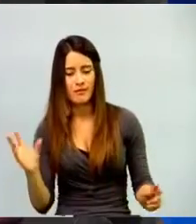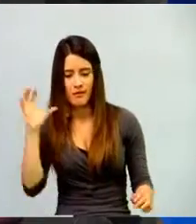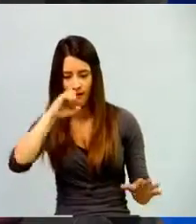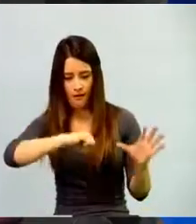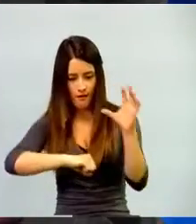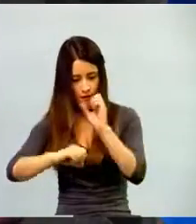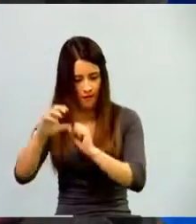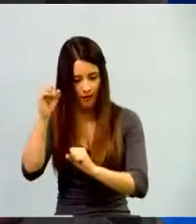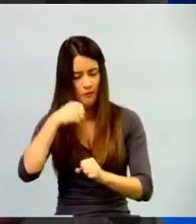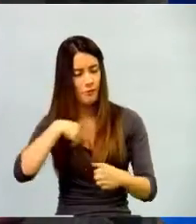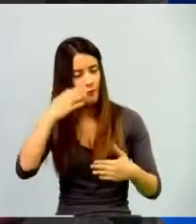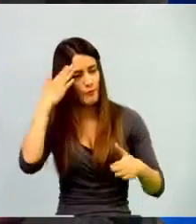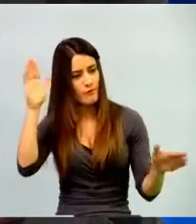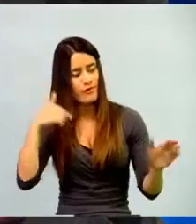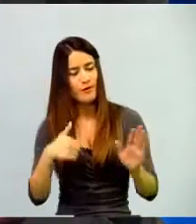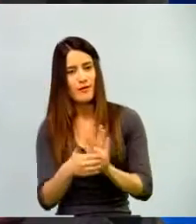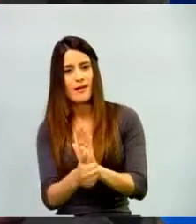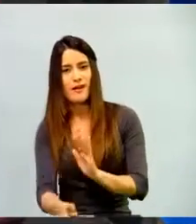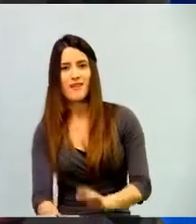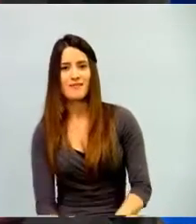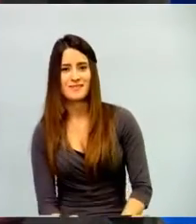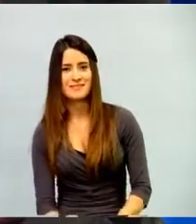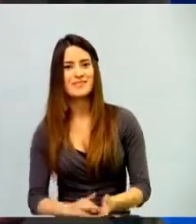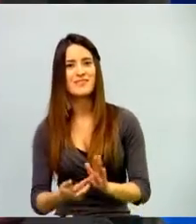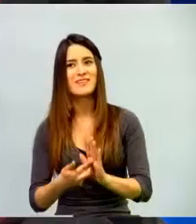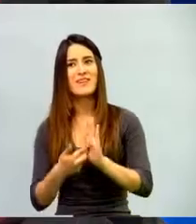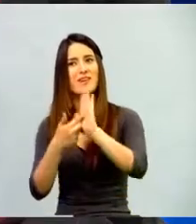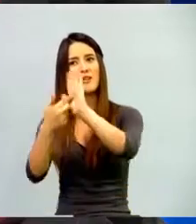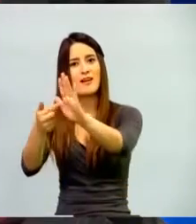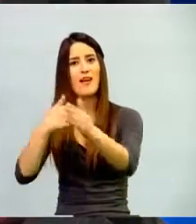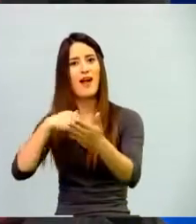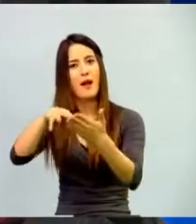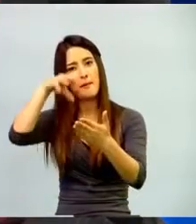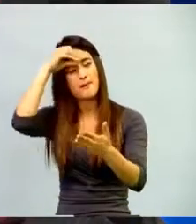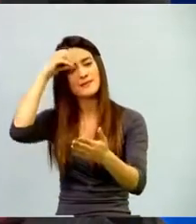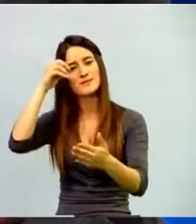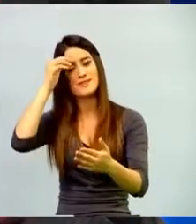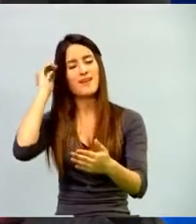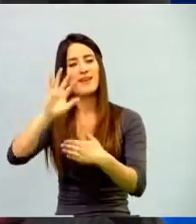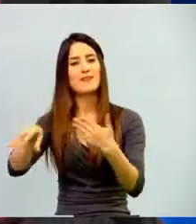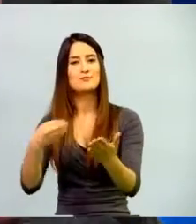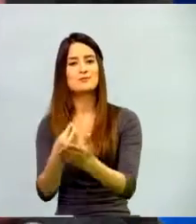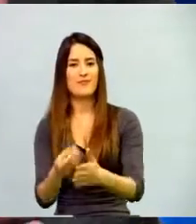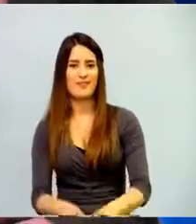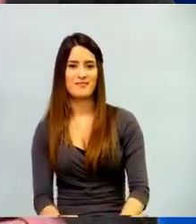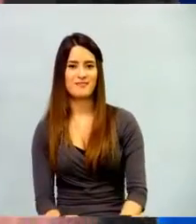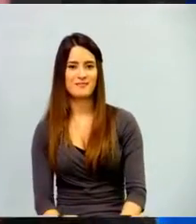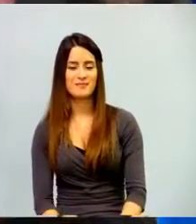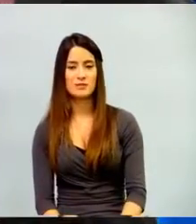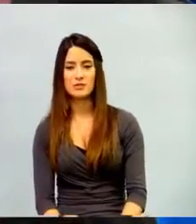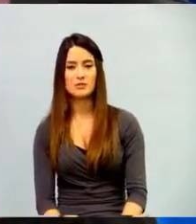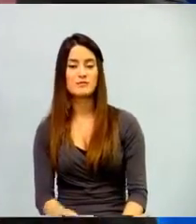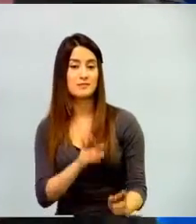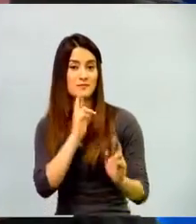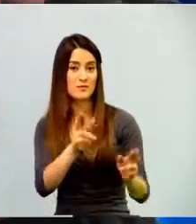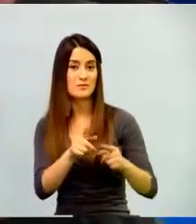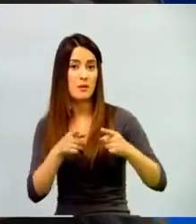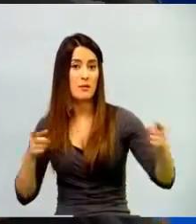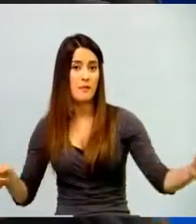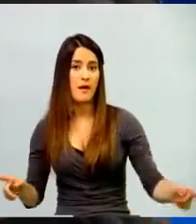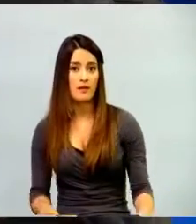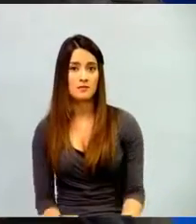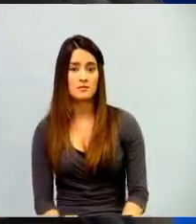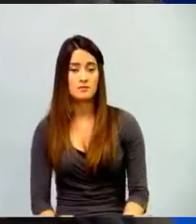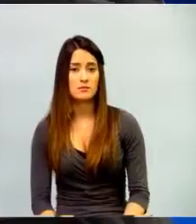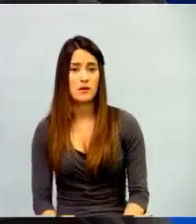está mostrando el significado del aprendizaje, que es más a decir, yo pasé o simplemente necesito un 3-5